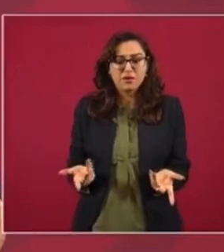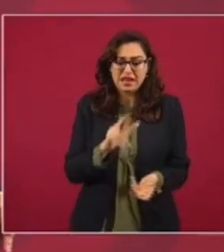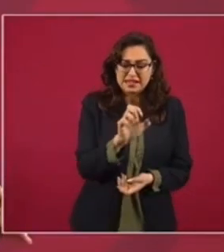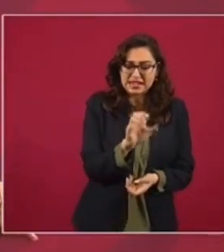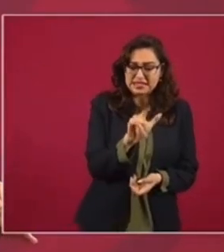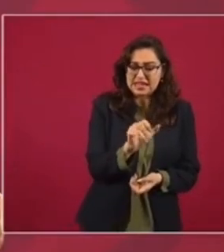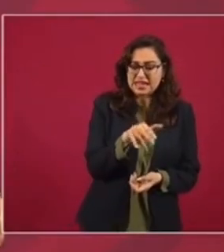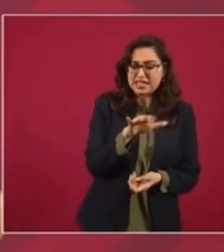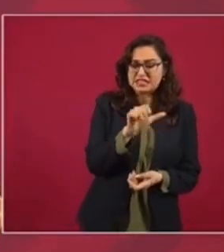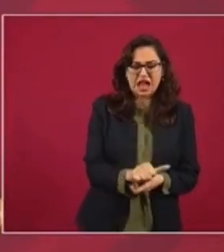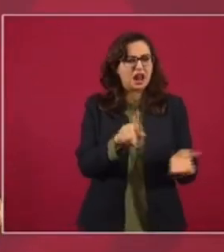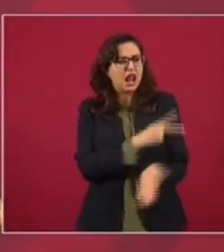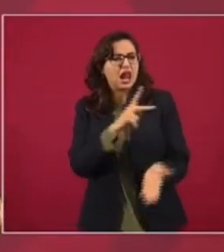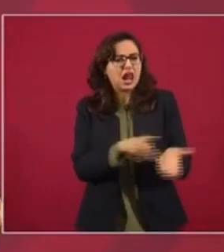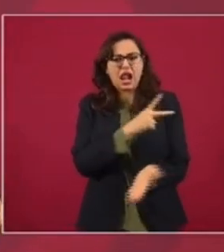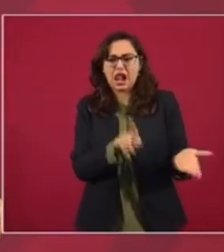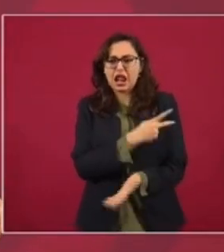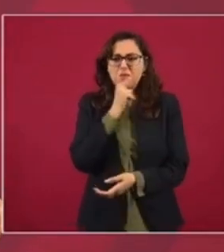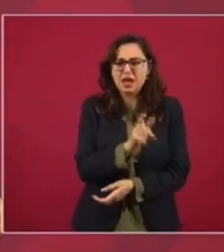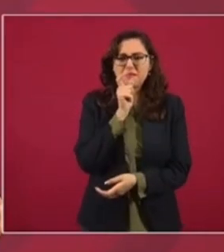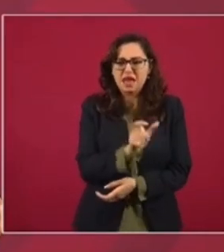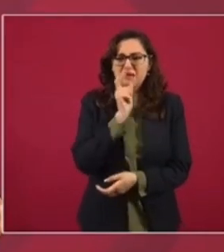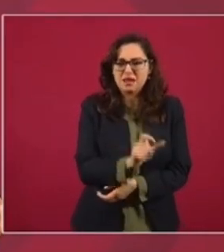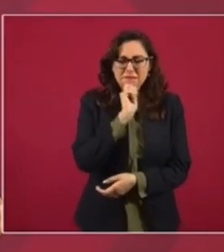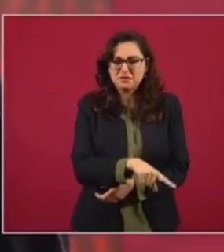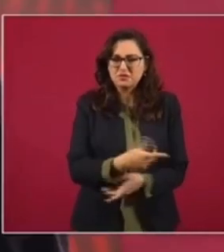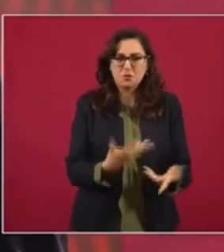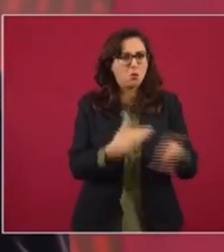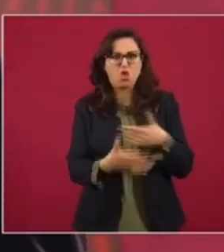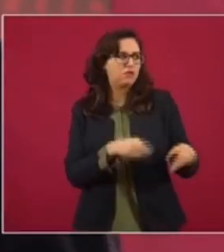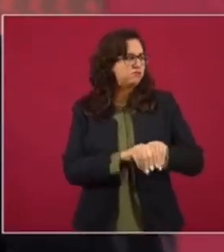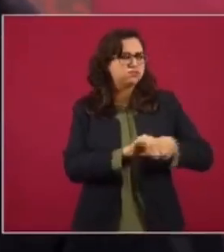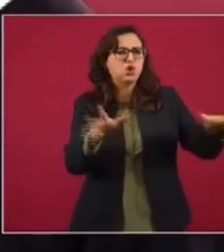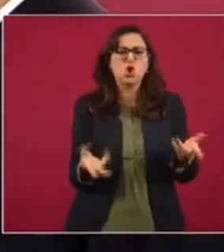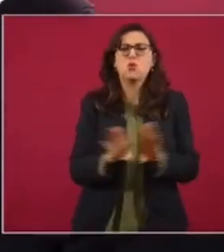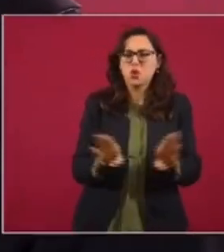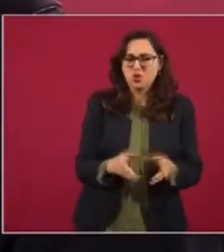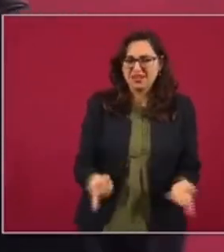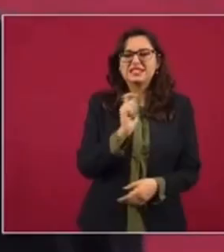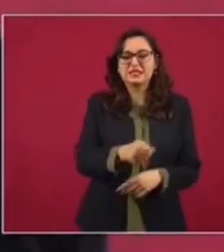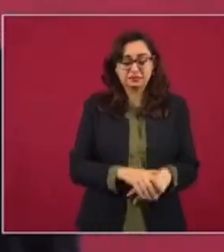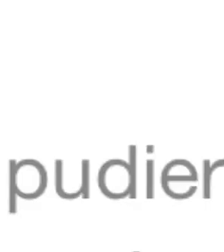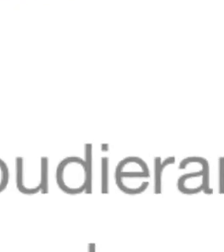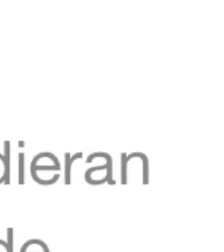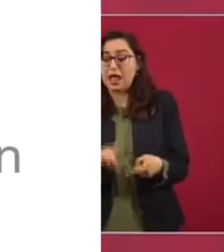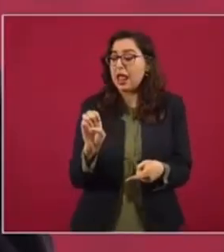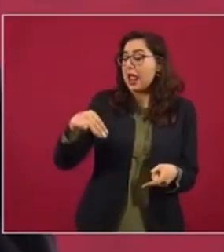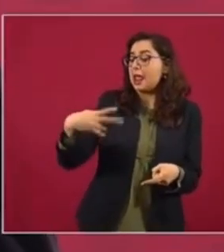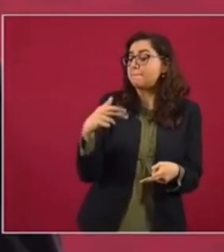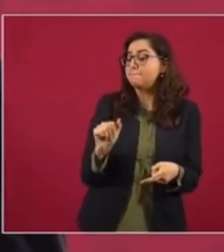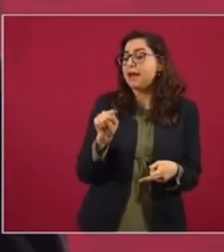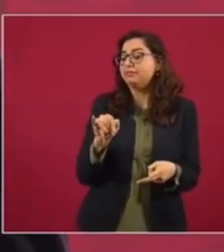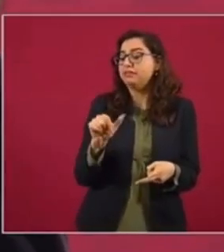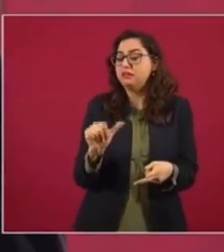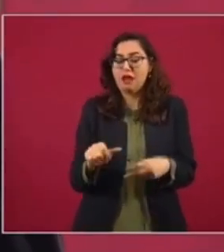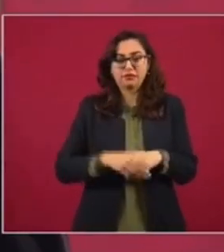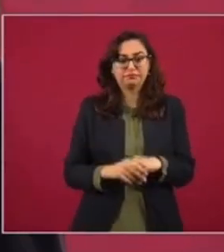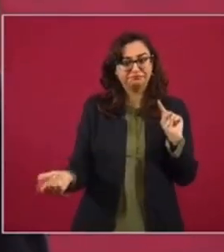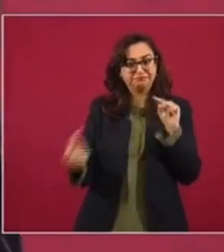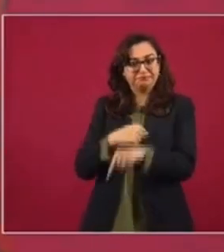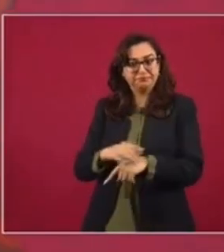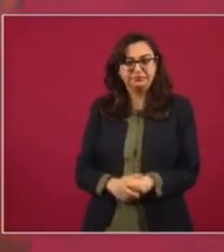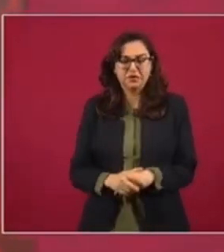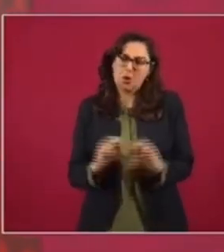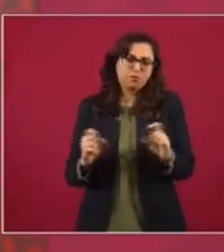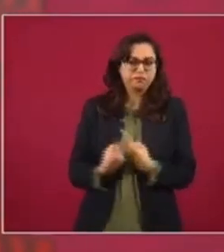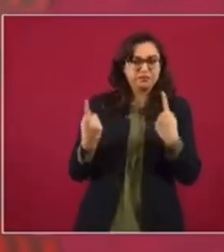Porque está de moda. Otra que antes no se usaba y ahora se usaba, empatía. Hay simpatía